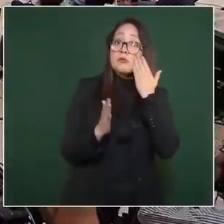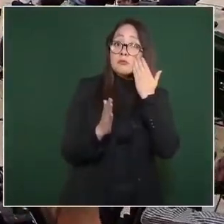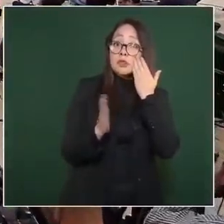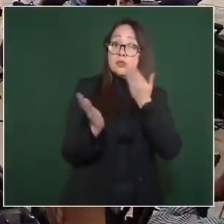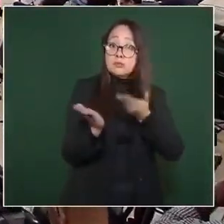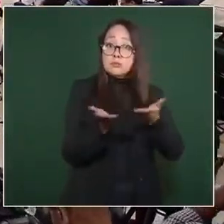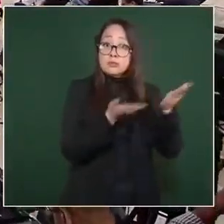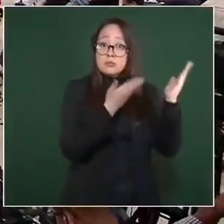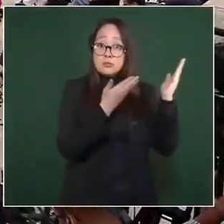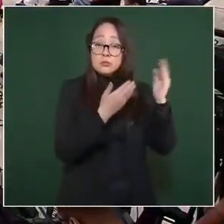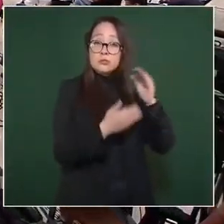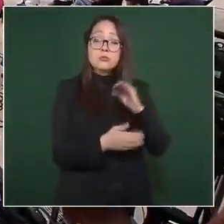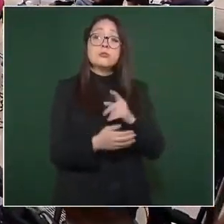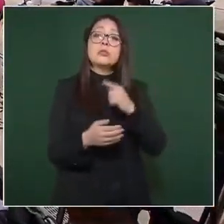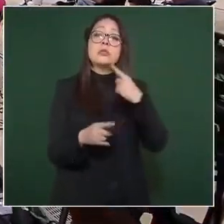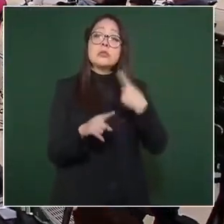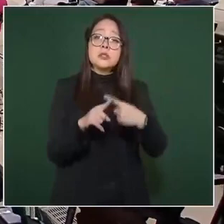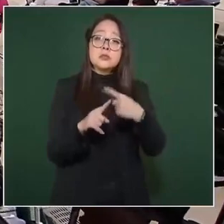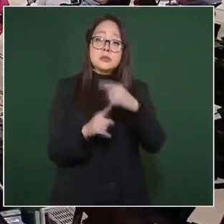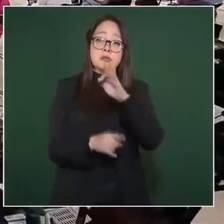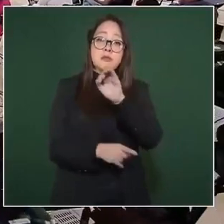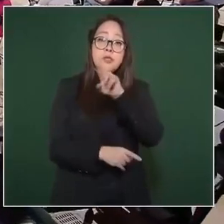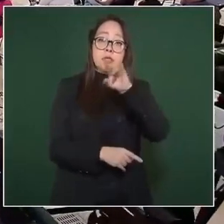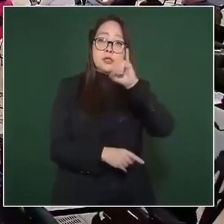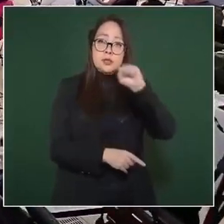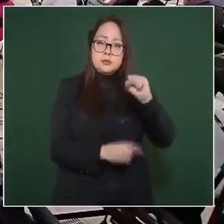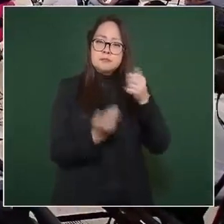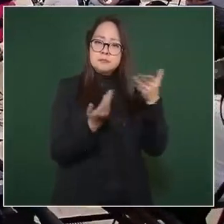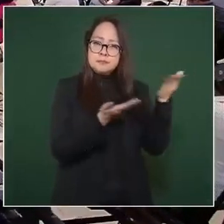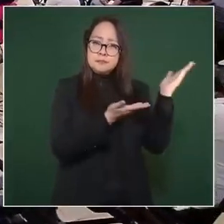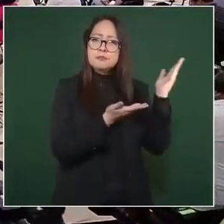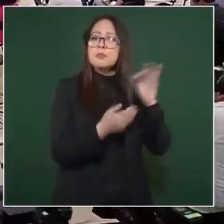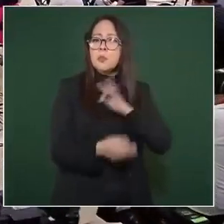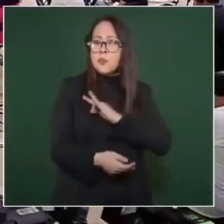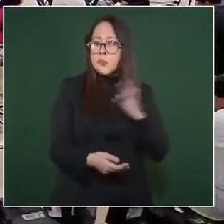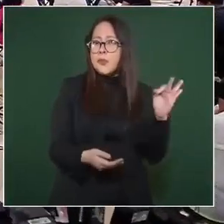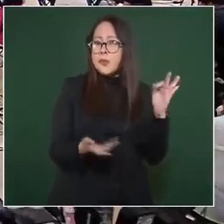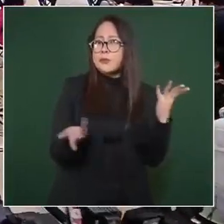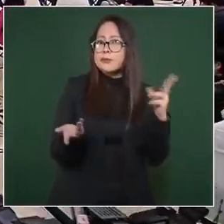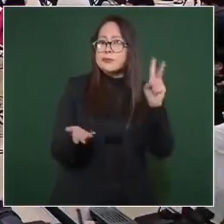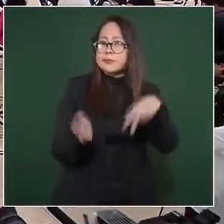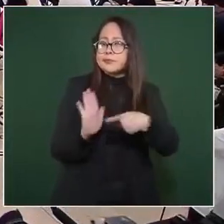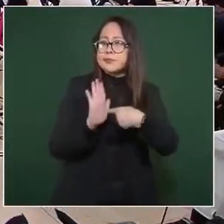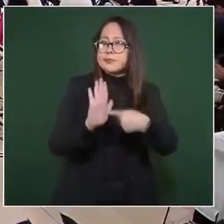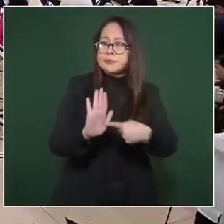Vamos a ponerlo, porque esto nos ayuda mucho